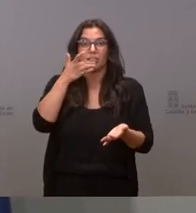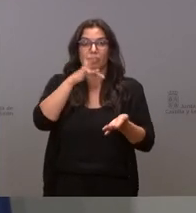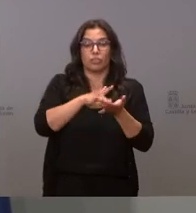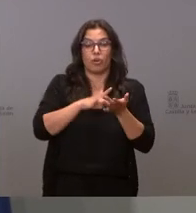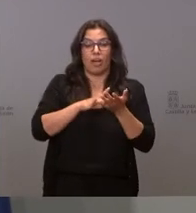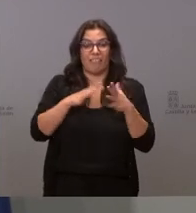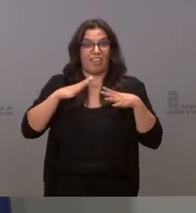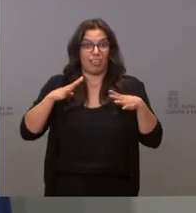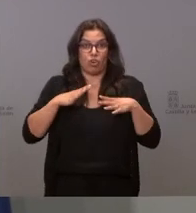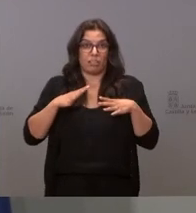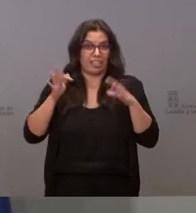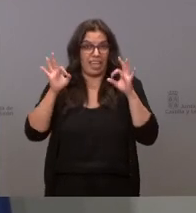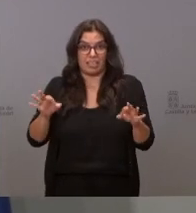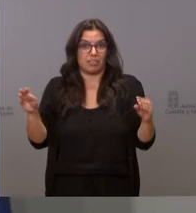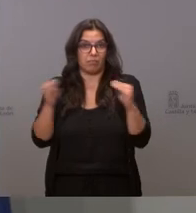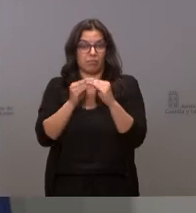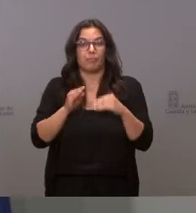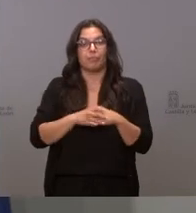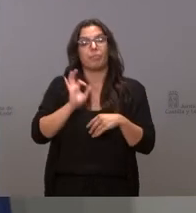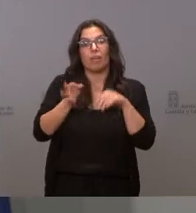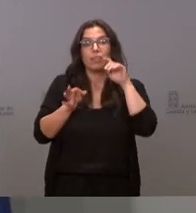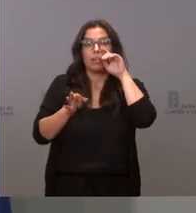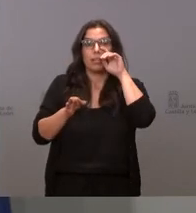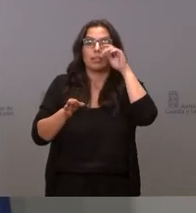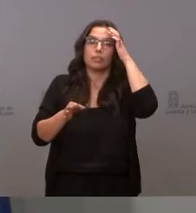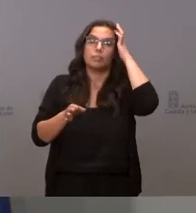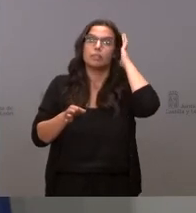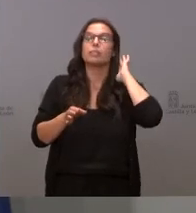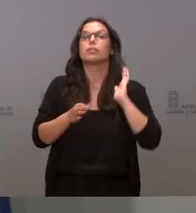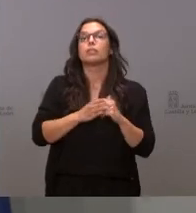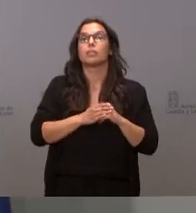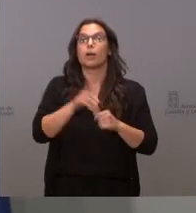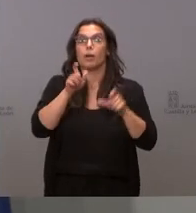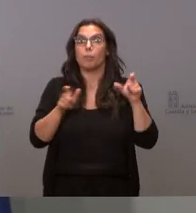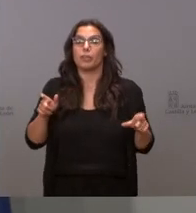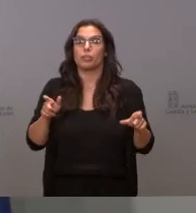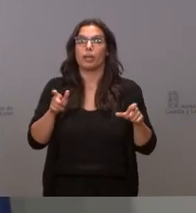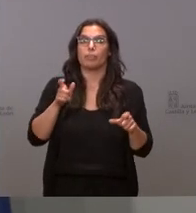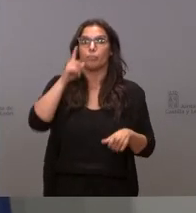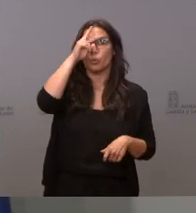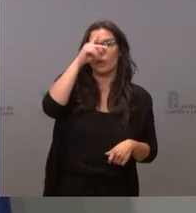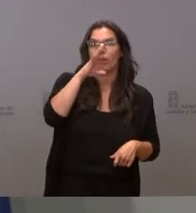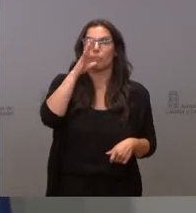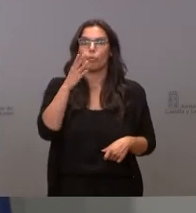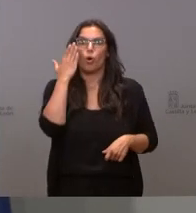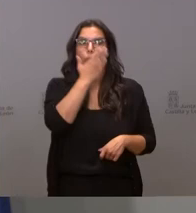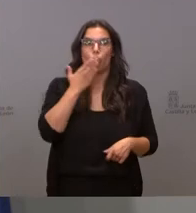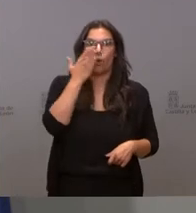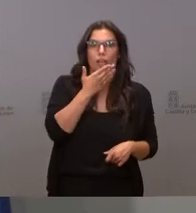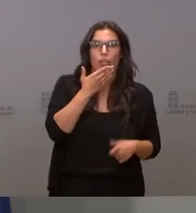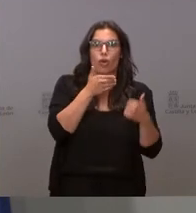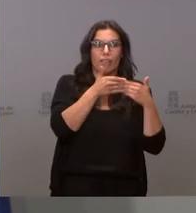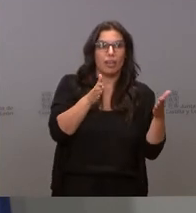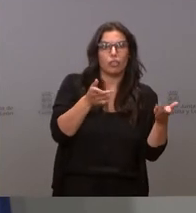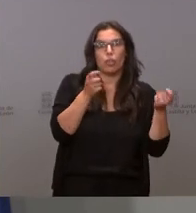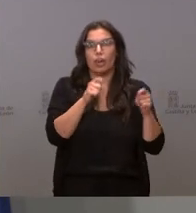lectivos es verdad que hay mucha gente que se preocupaba durante los periodos lectivos si se cerraba o no se cerraba bueno cuando se cierra lo que ocurre